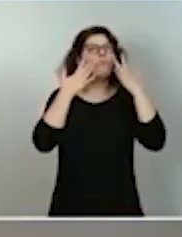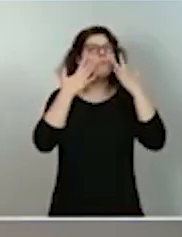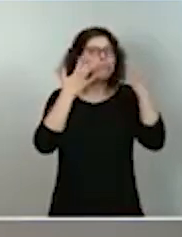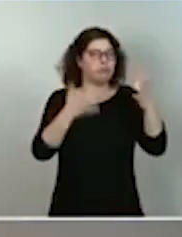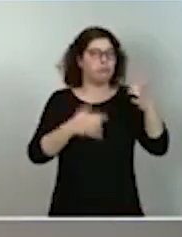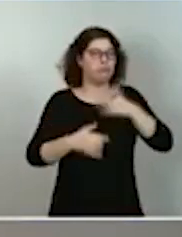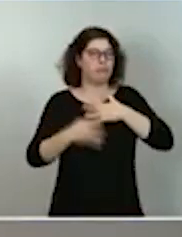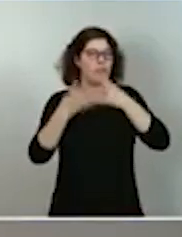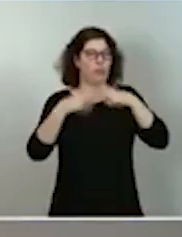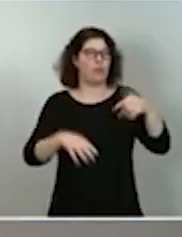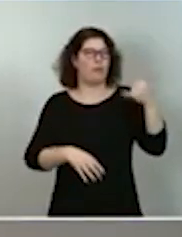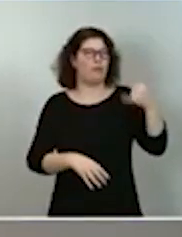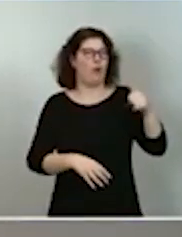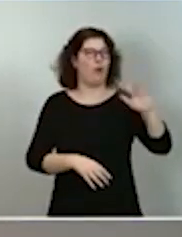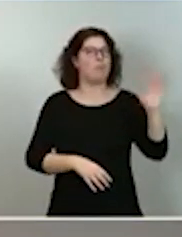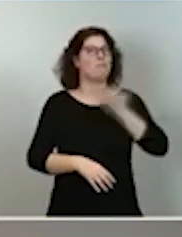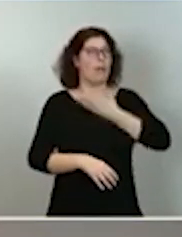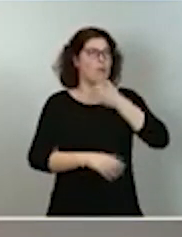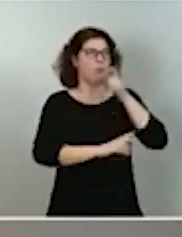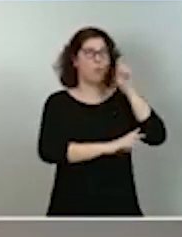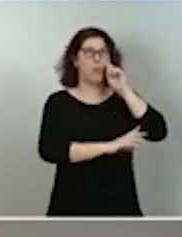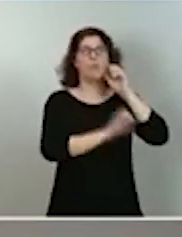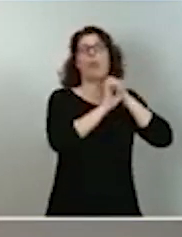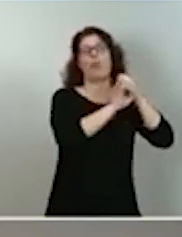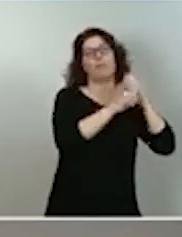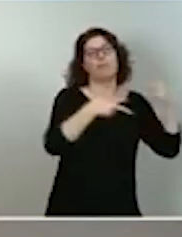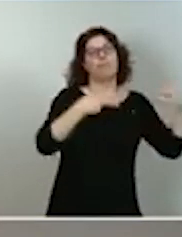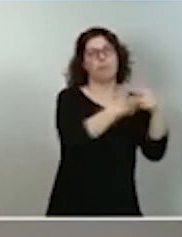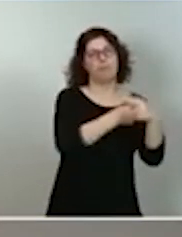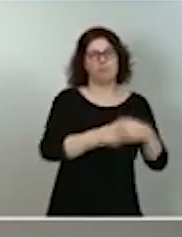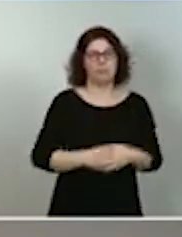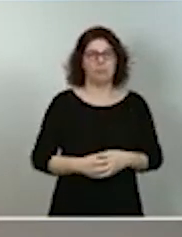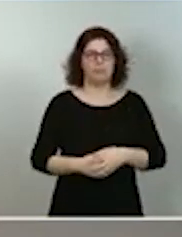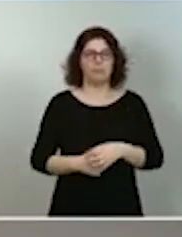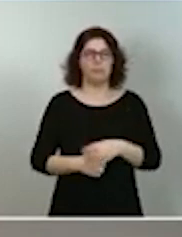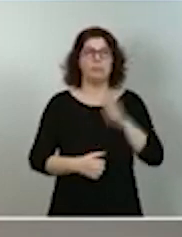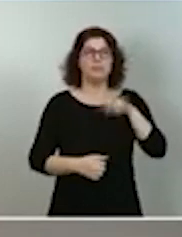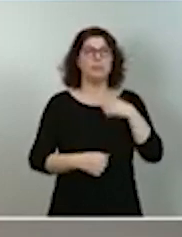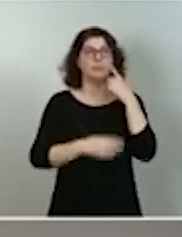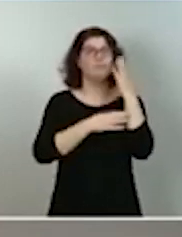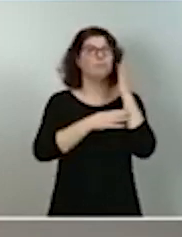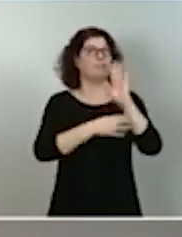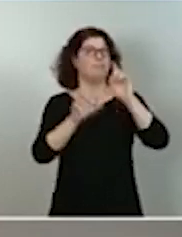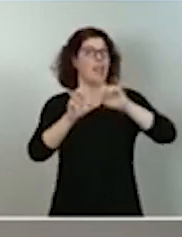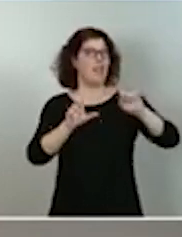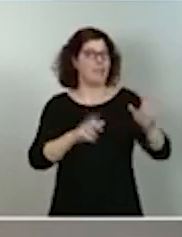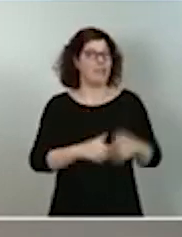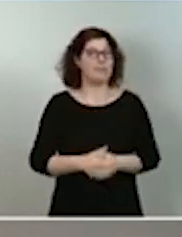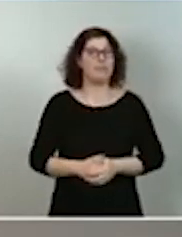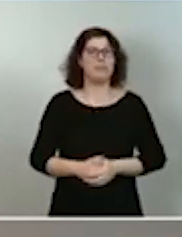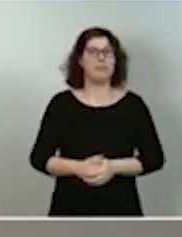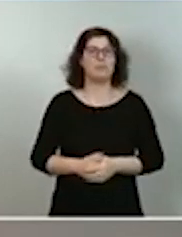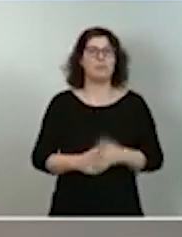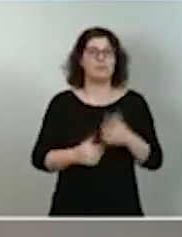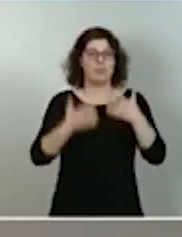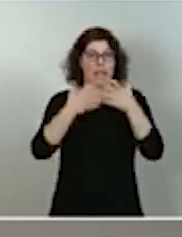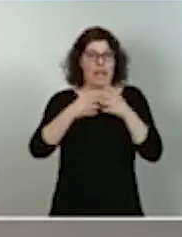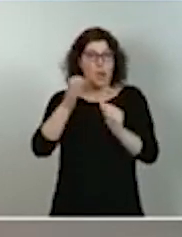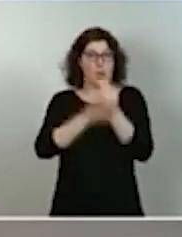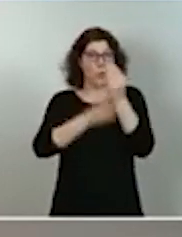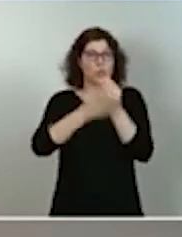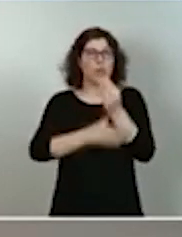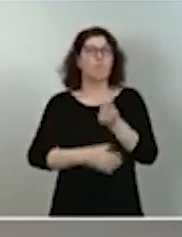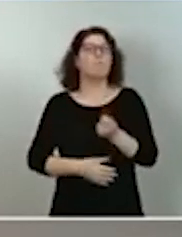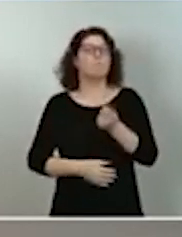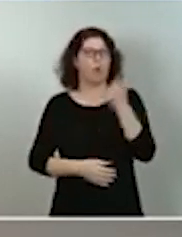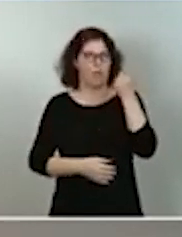Y al mismo tiempo tenemos un país, como podemos ver en la gráfica número cuatro, con poca industria si la comparamos con